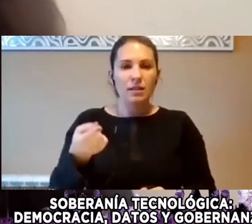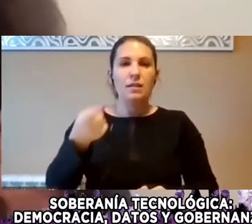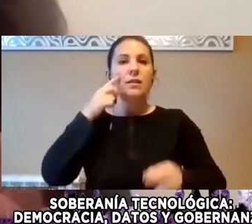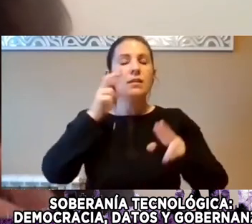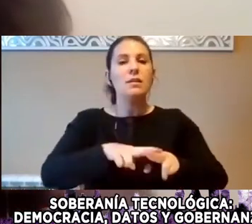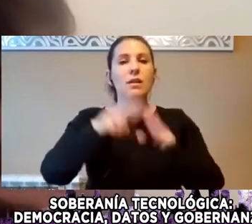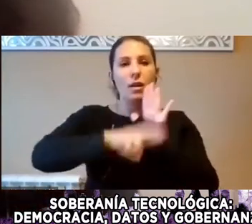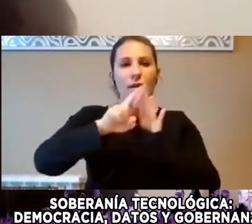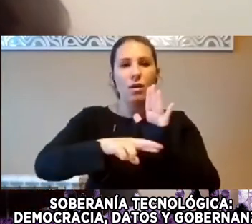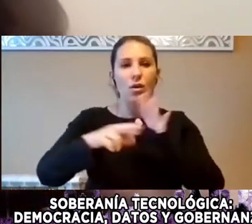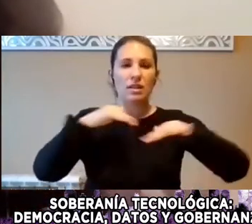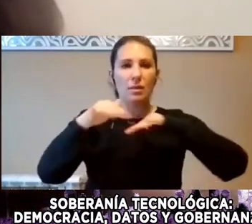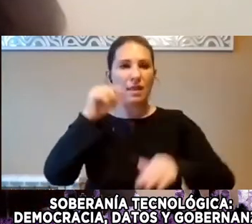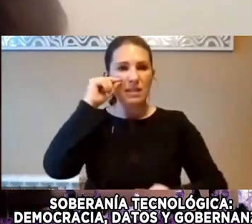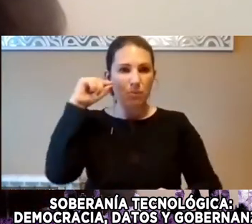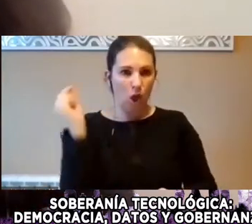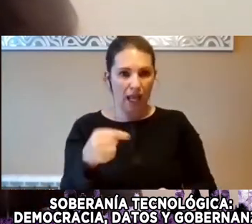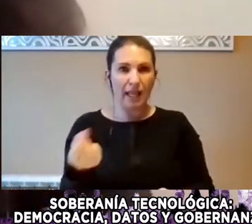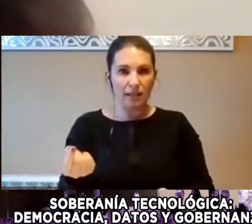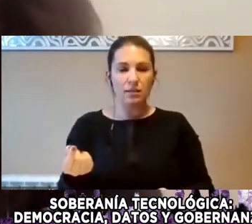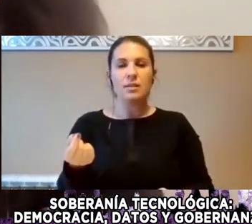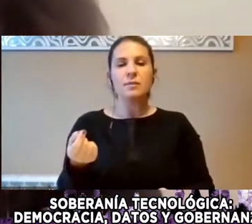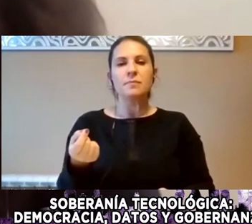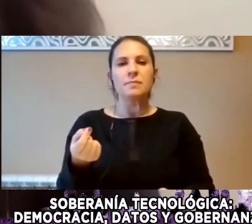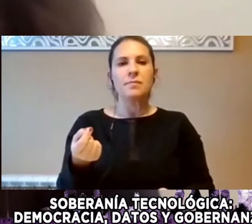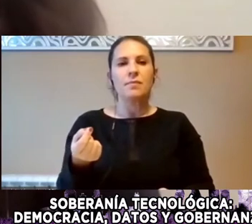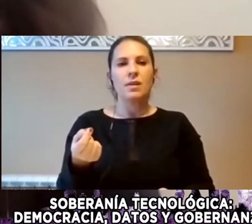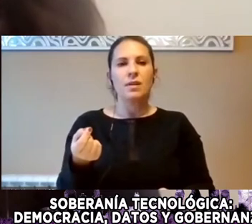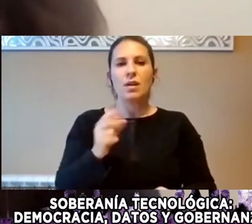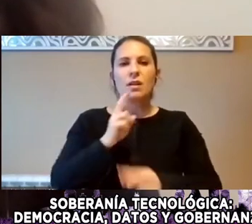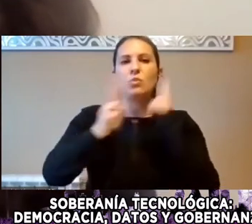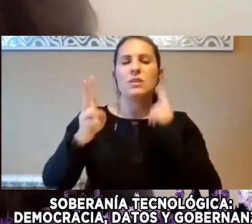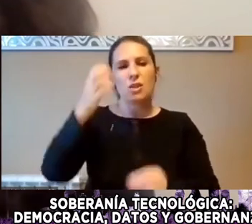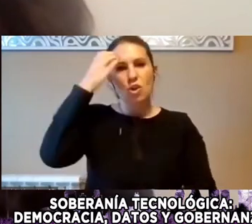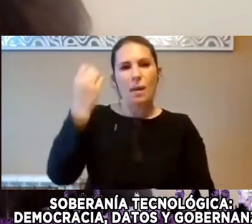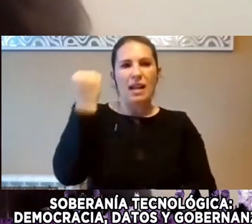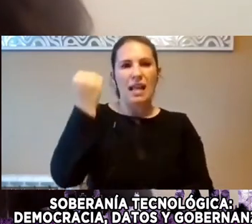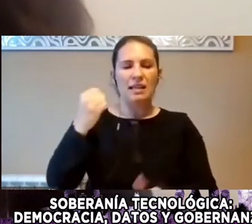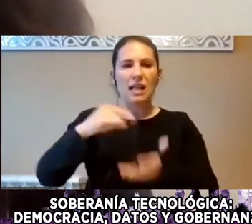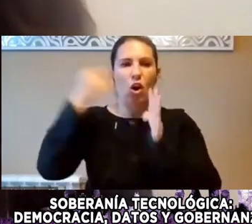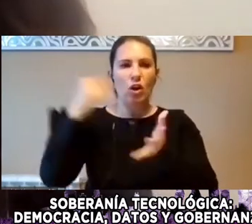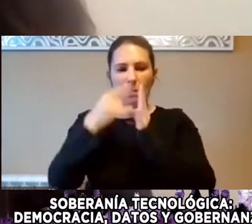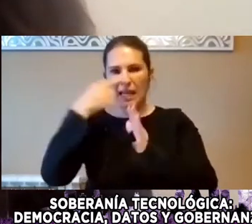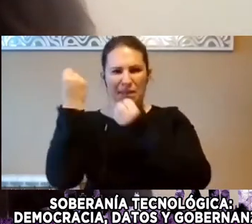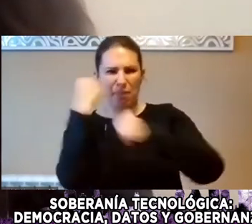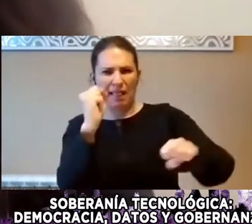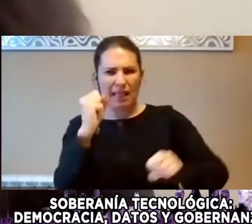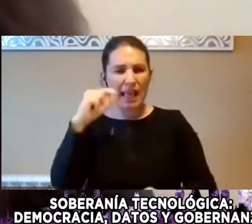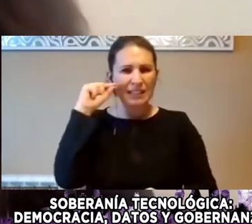lugar De Haber Una Respuesta Hacia Una Soberanía Tecnológica Que Saque A Los Espías De De De